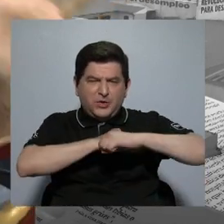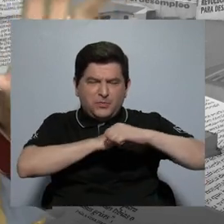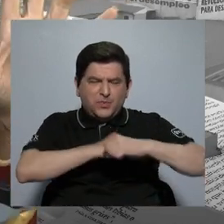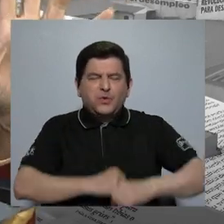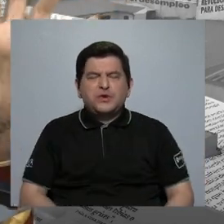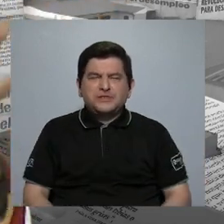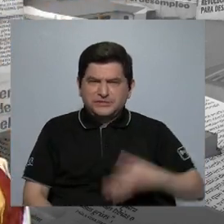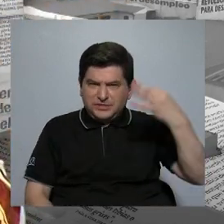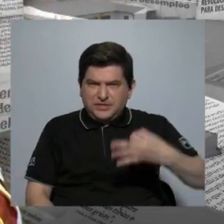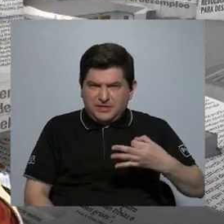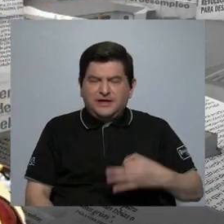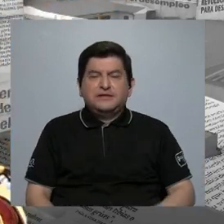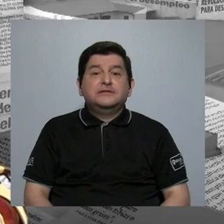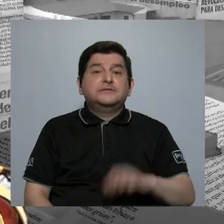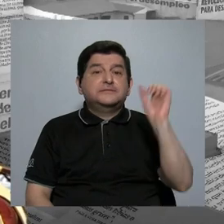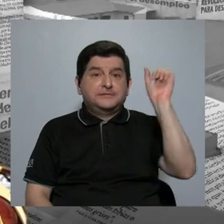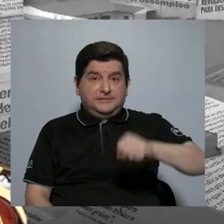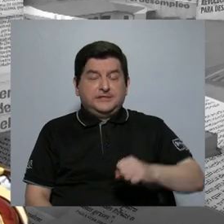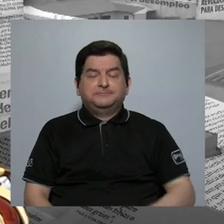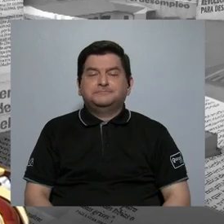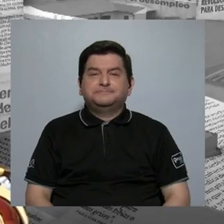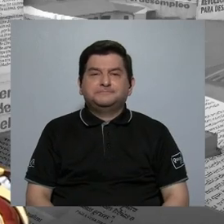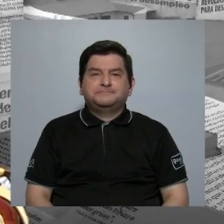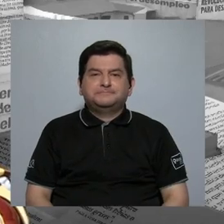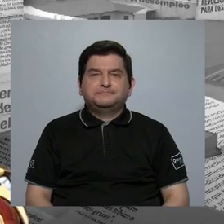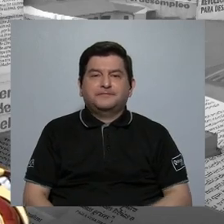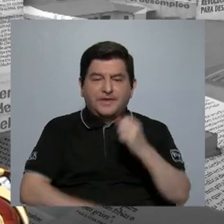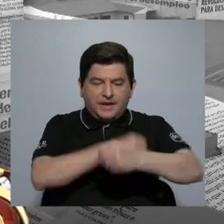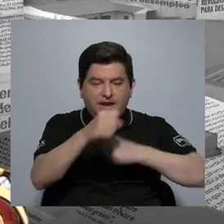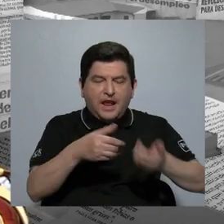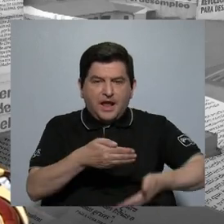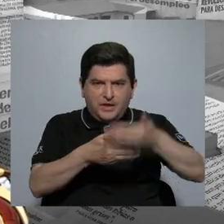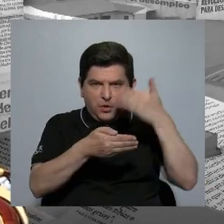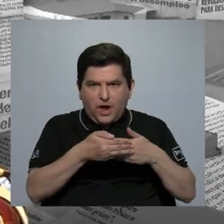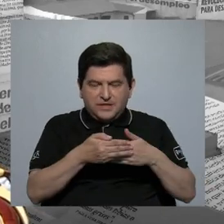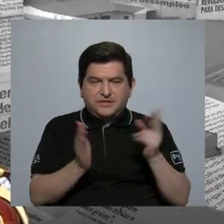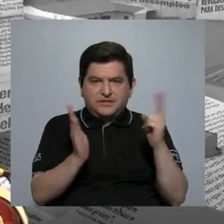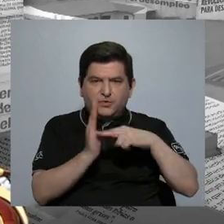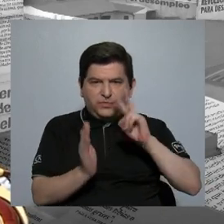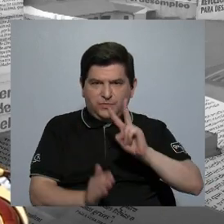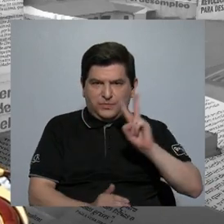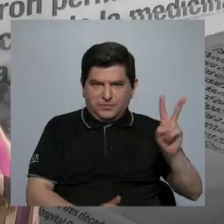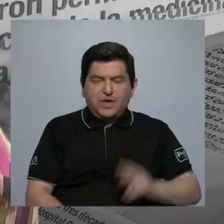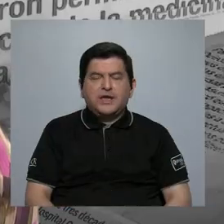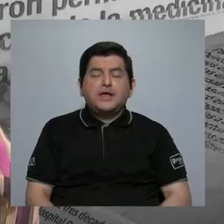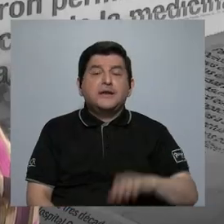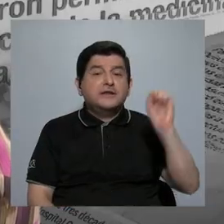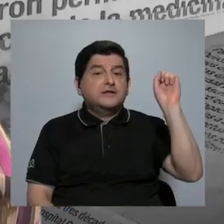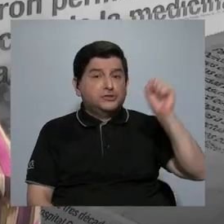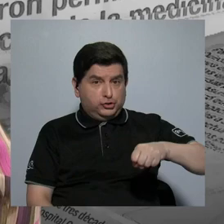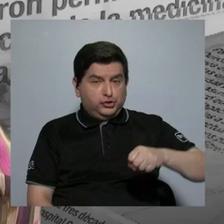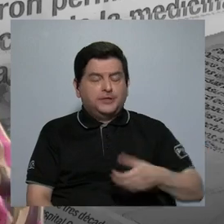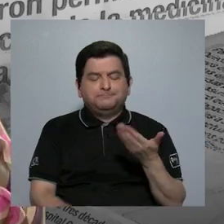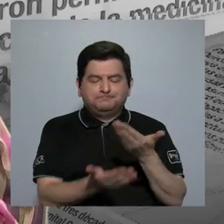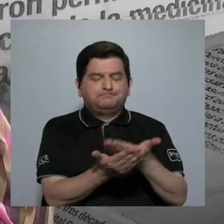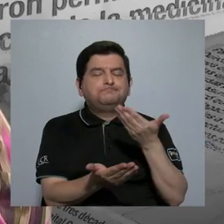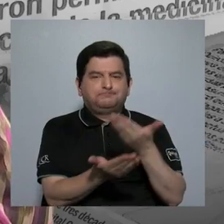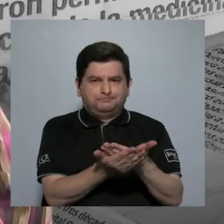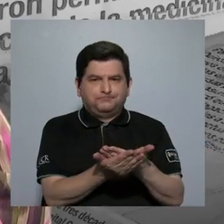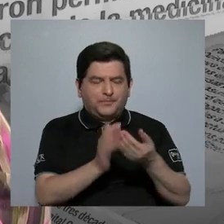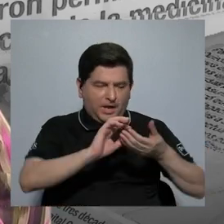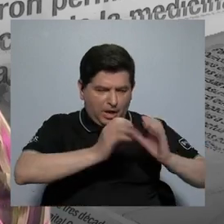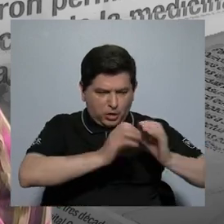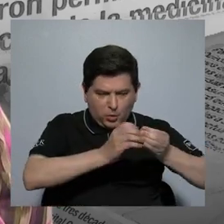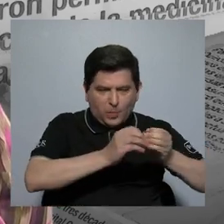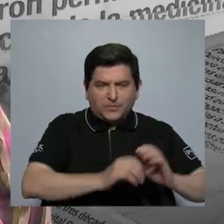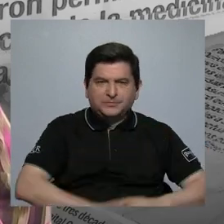en algunos medios? Sí, en años antes del 2022 sí se evidenció